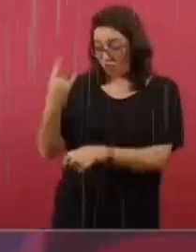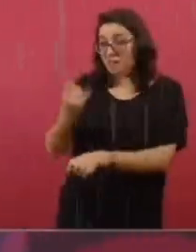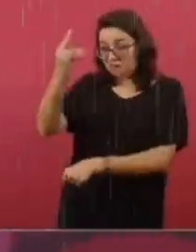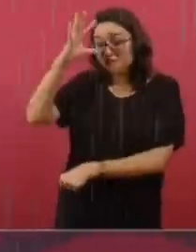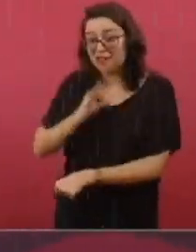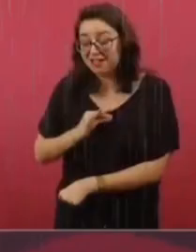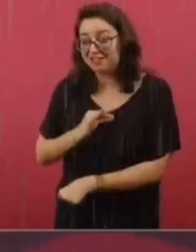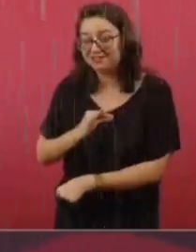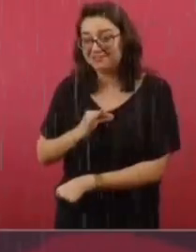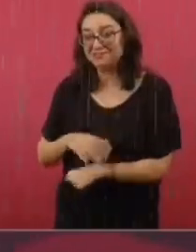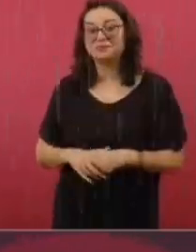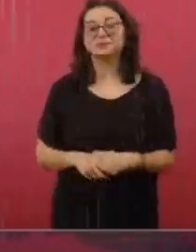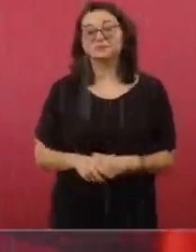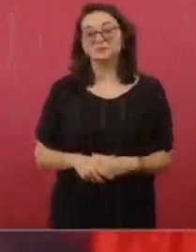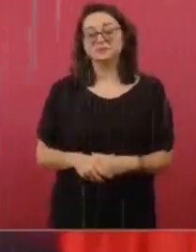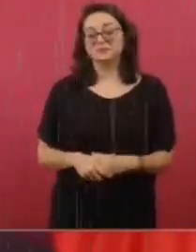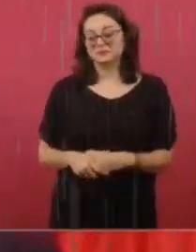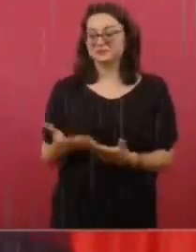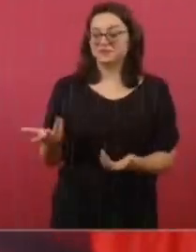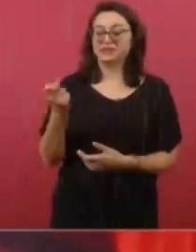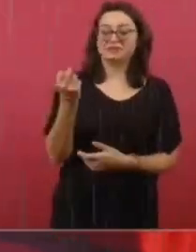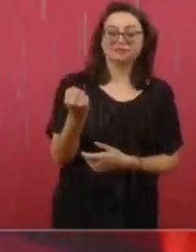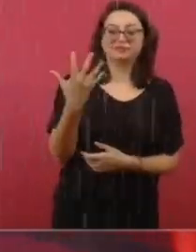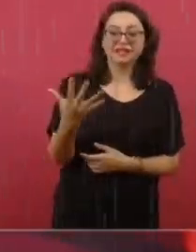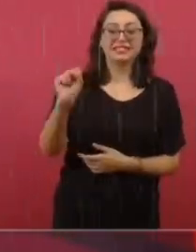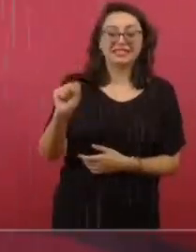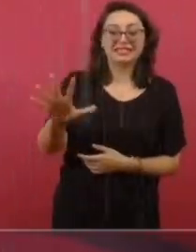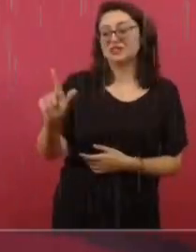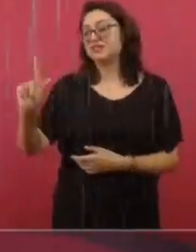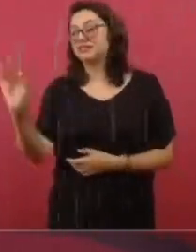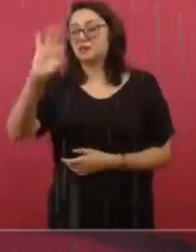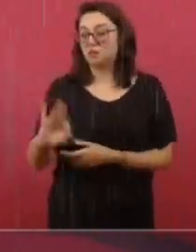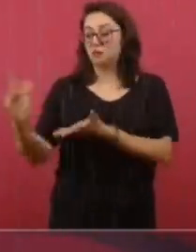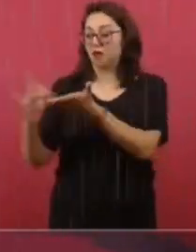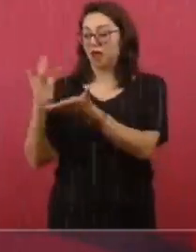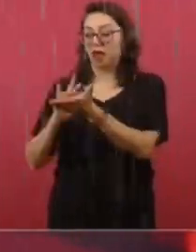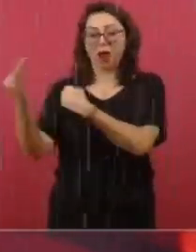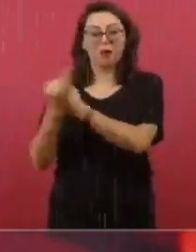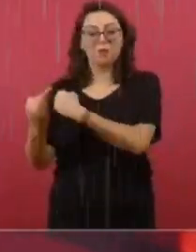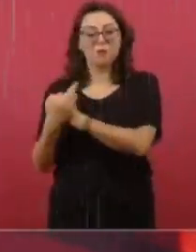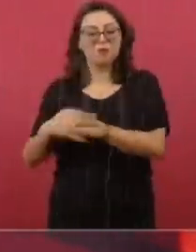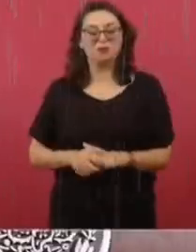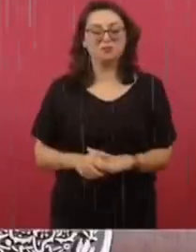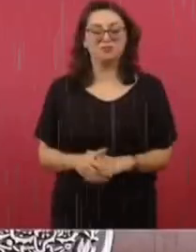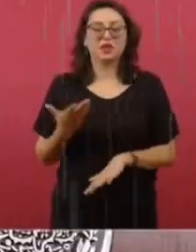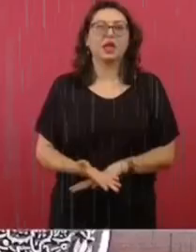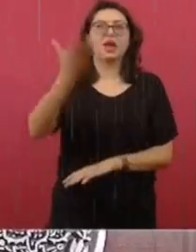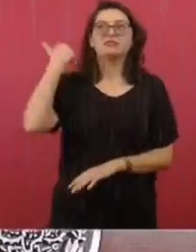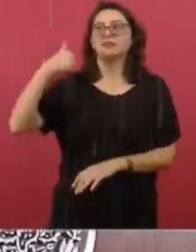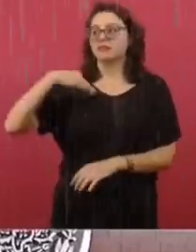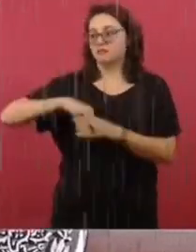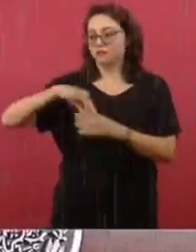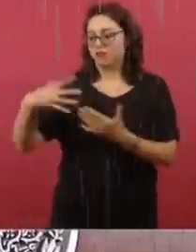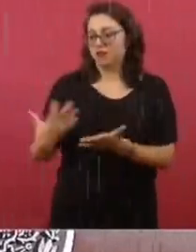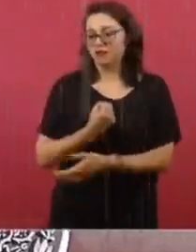60, 65, 70% de aceptación, yo gané creo que con el 51, 52% de los votos.